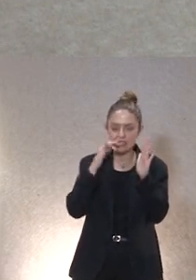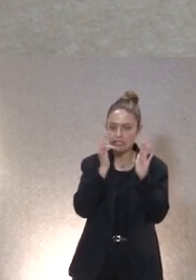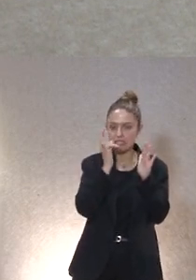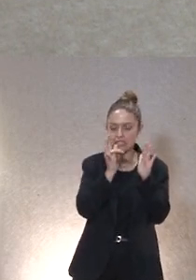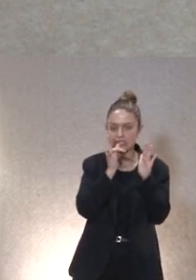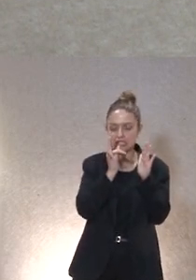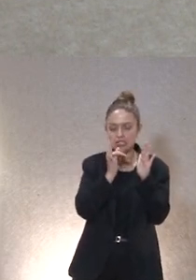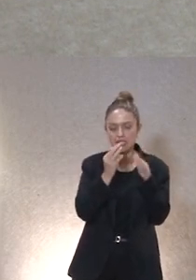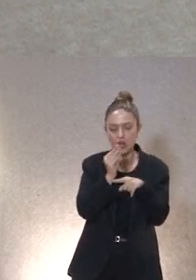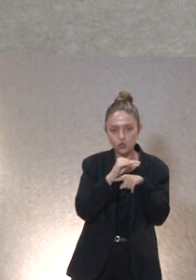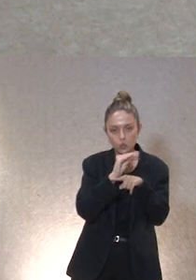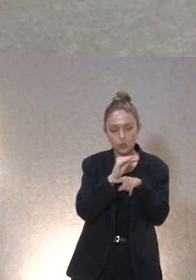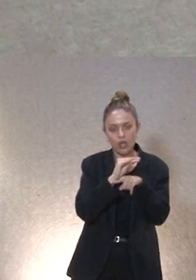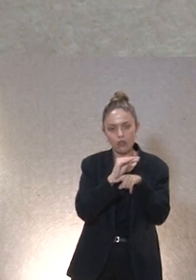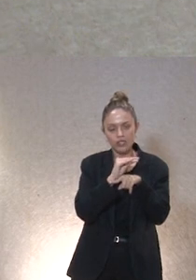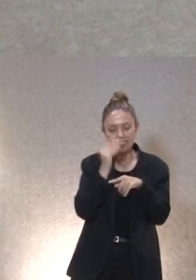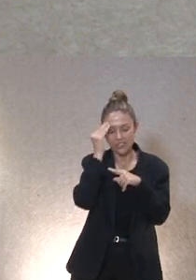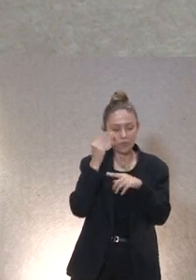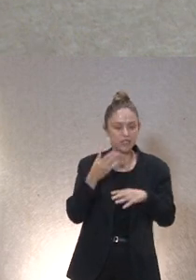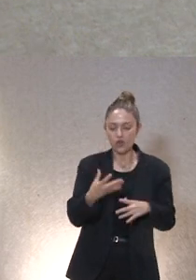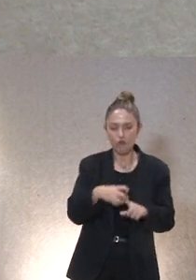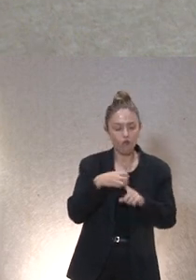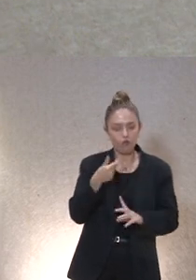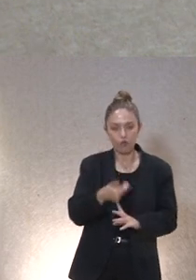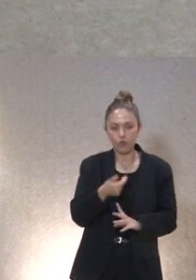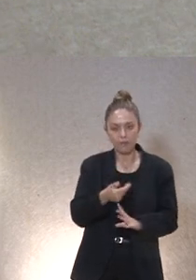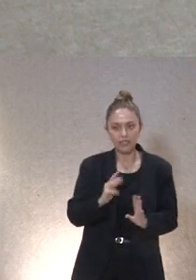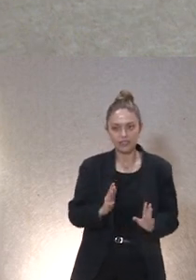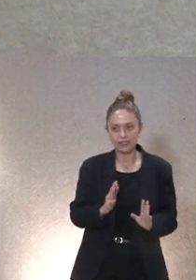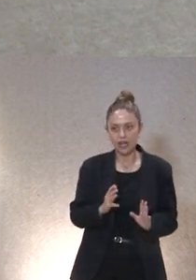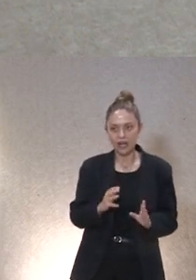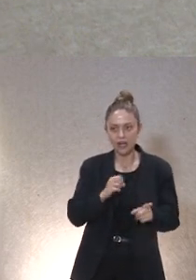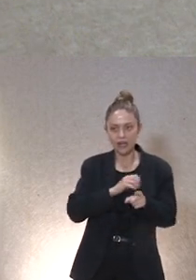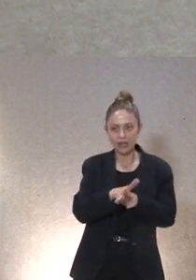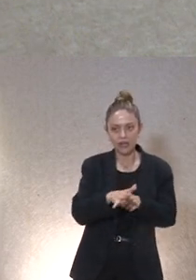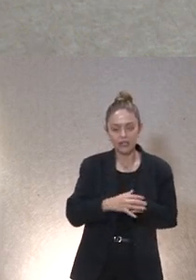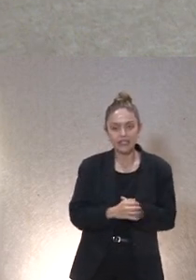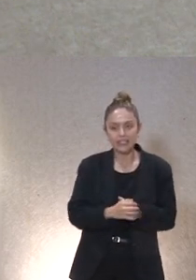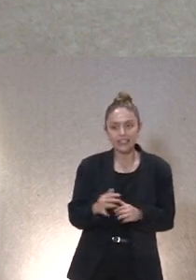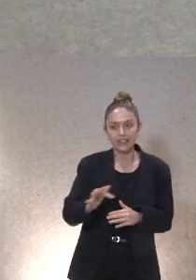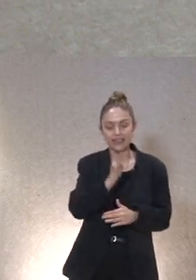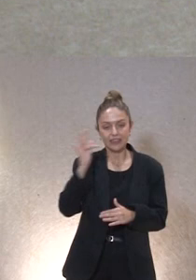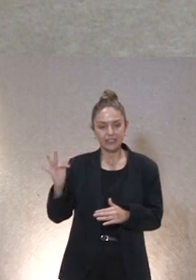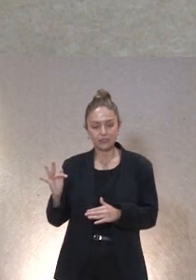aquí en cuanto a los cuidadores y demás que me parece que es fundamental también seguir incidiendo y después